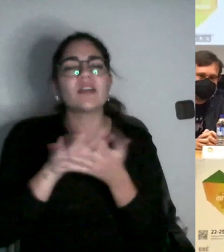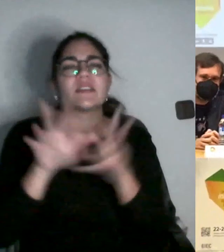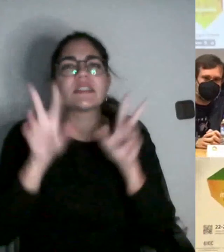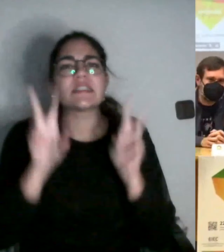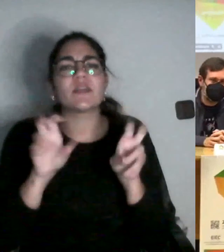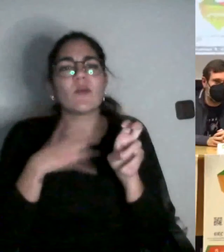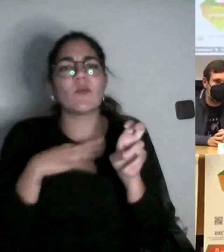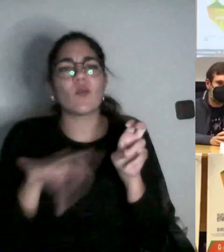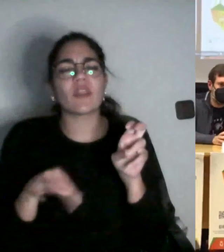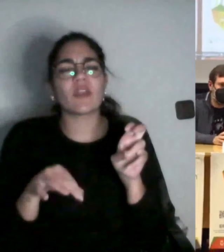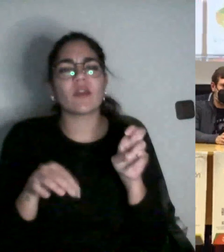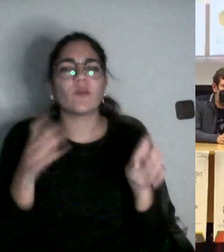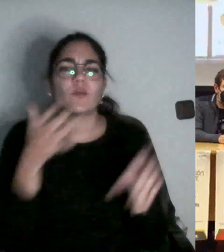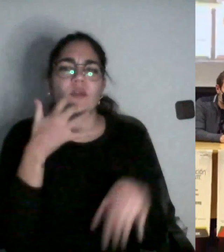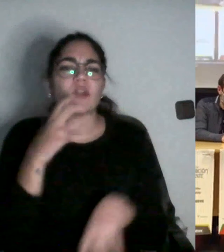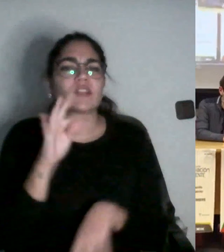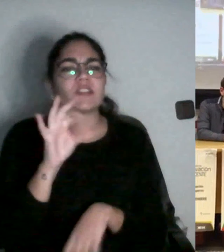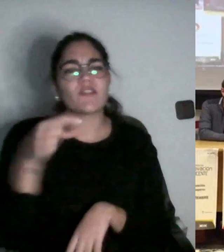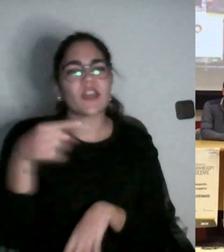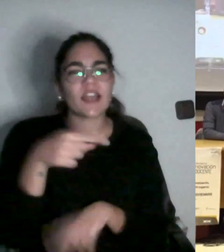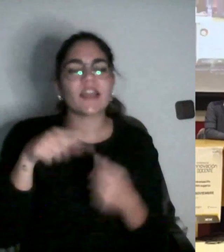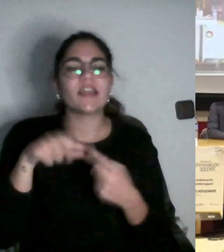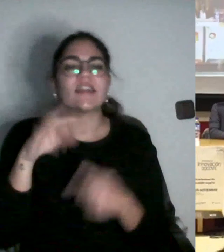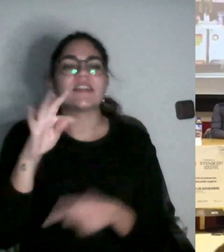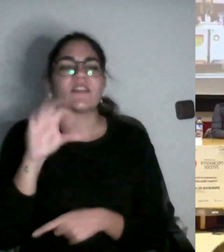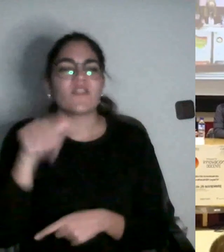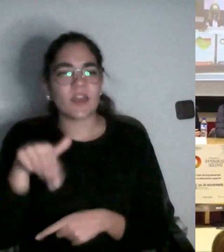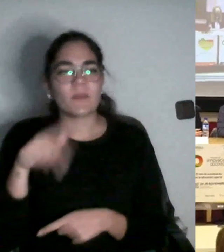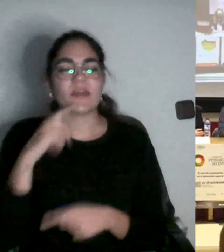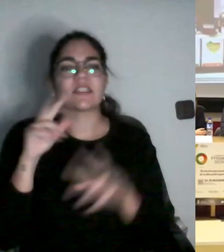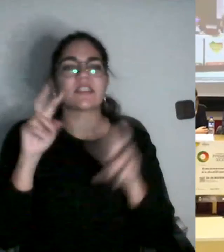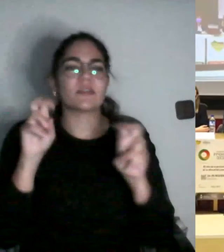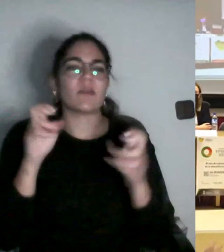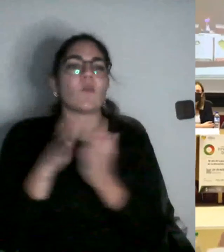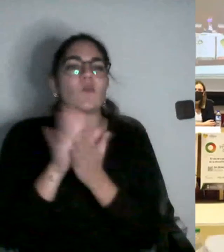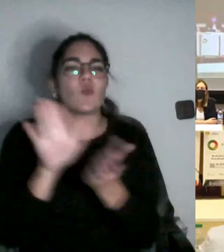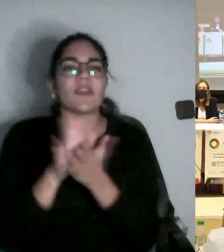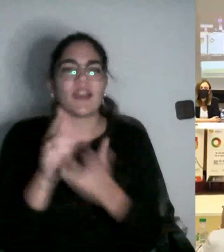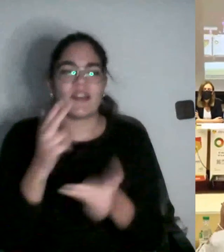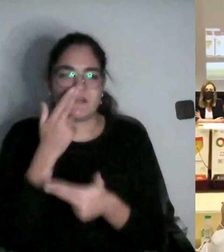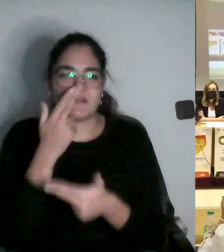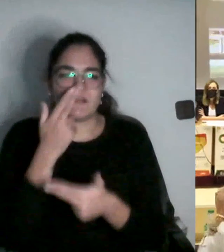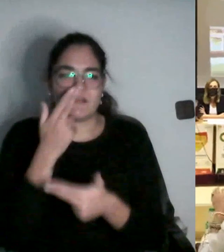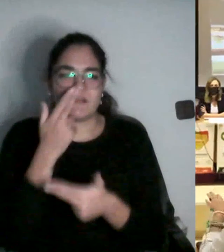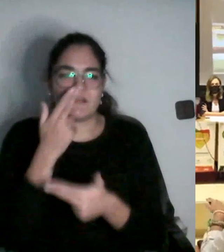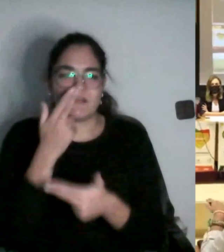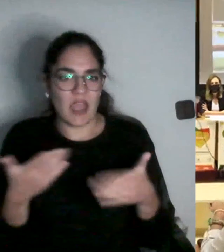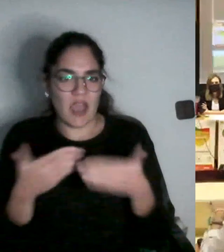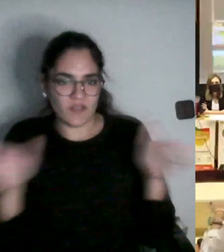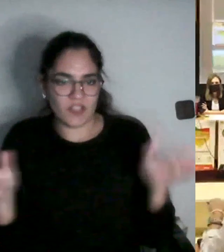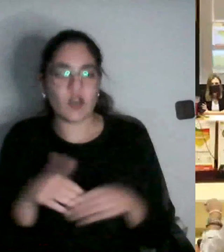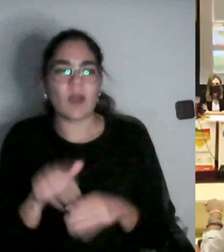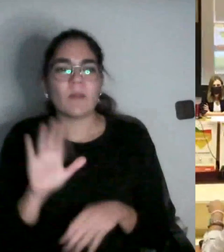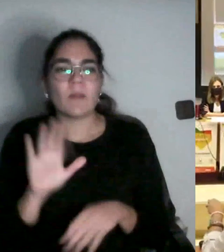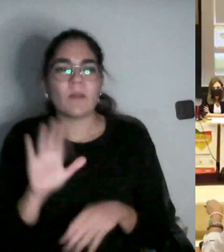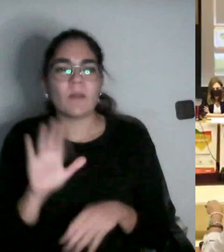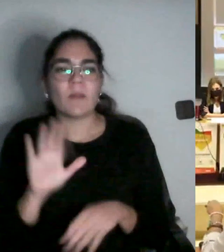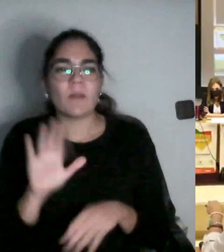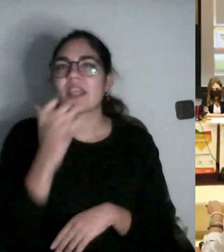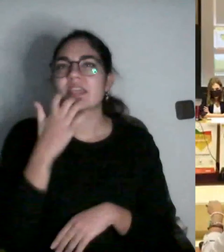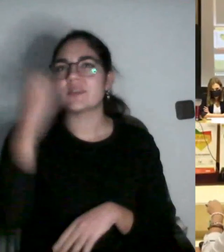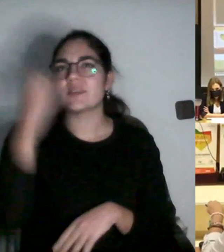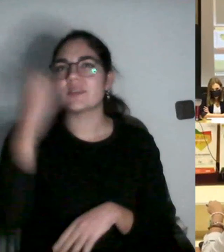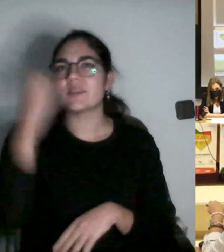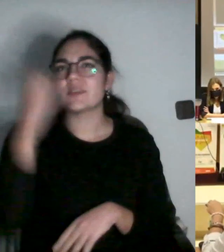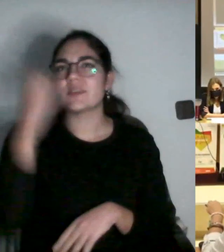publicar en abierto TCG TCM pero pero si hay ahora pero cuando nos planteamos la posibilidad